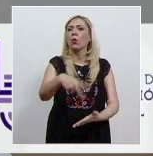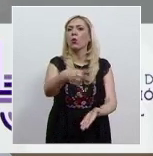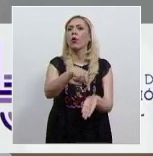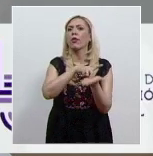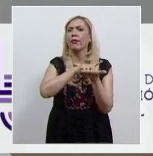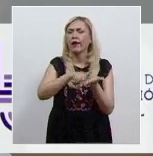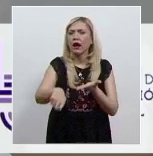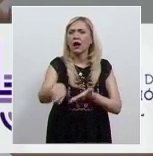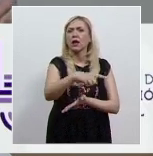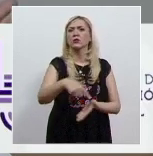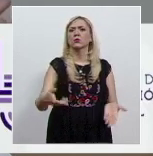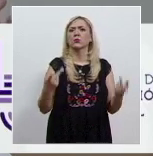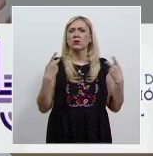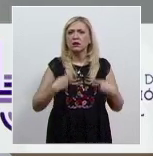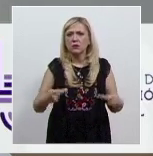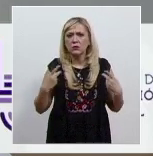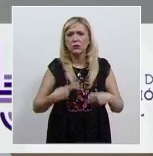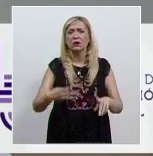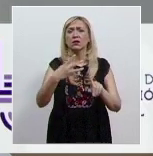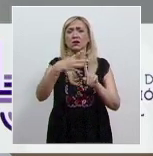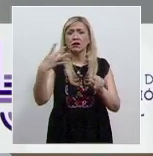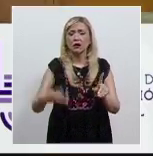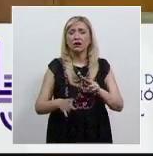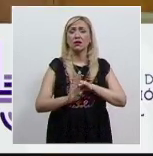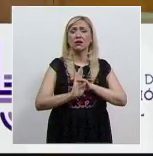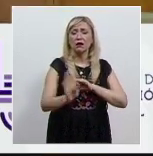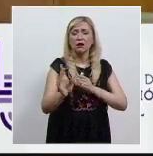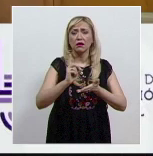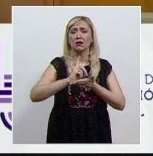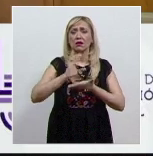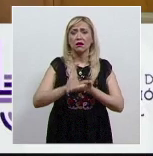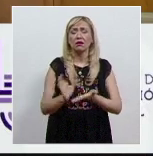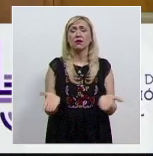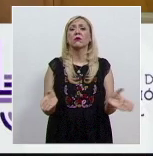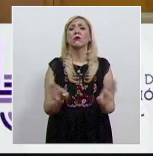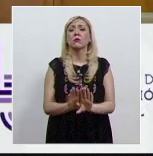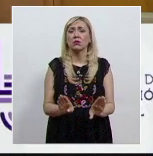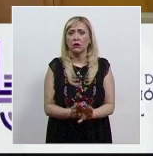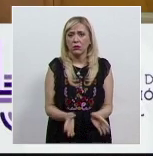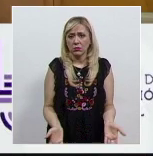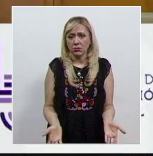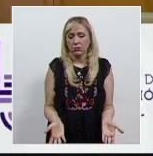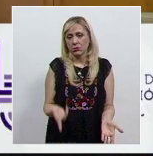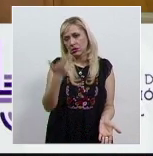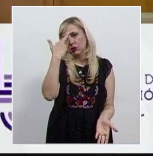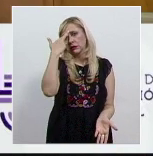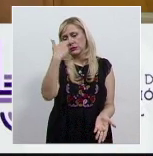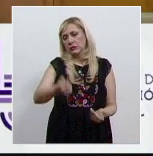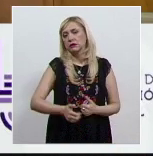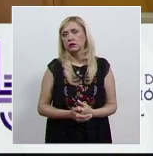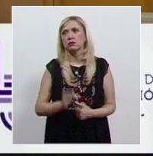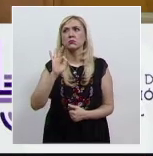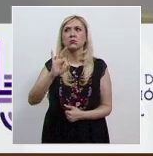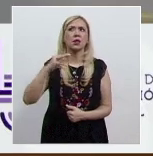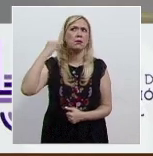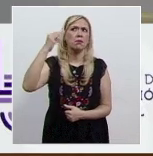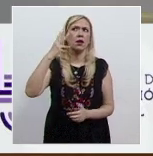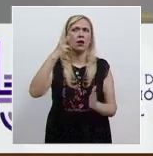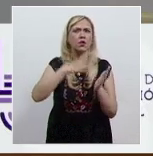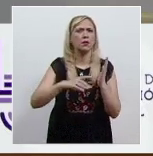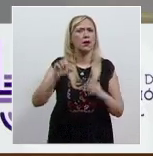a las mayorías, pues dejan de tener un respaldo en los tribunales cuando ocurre esto. Recordó un episodio registrado en marzo de 2020